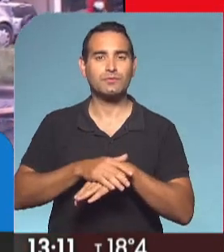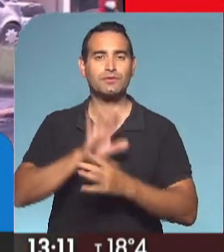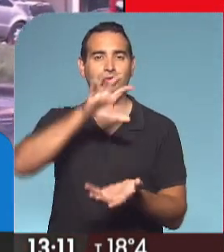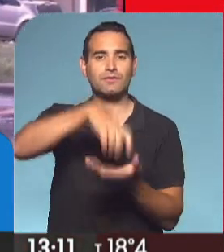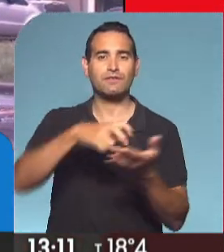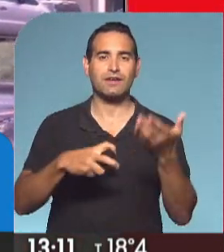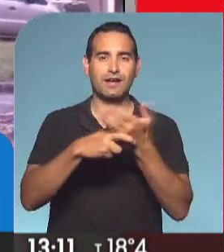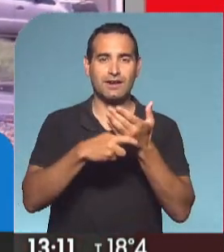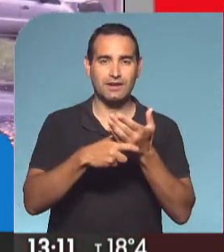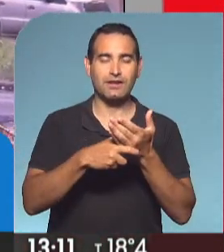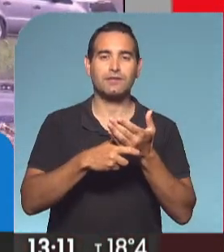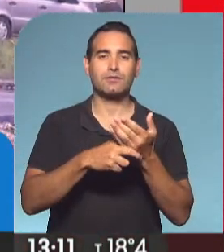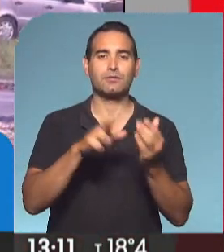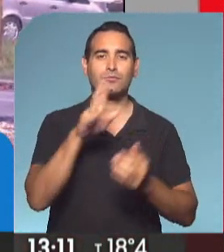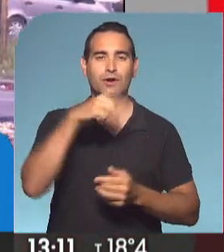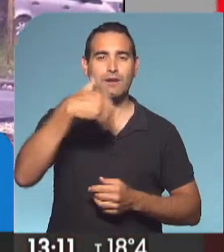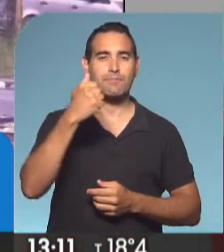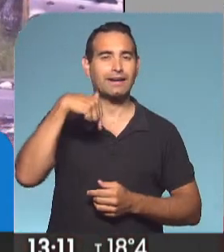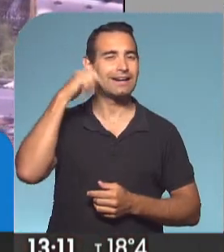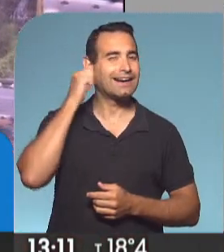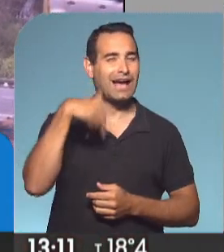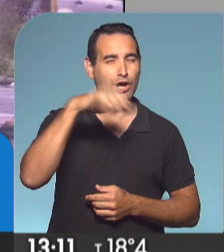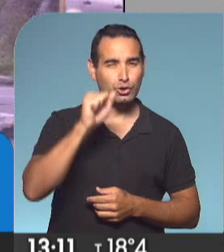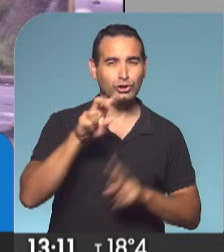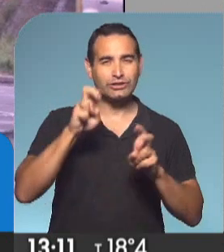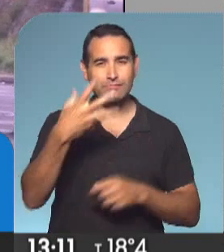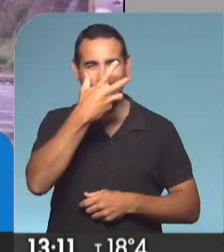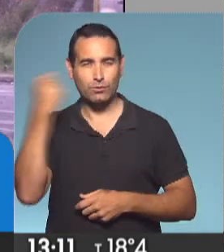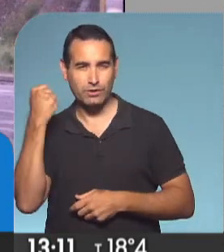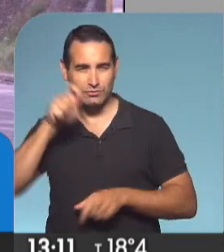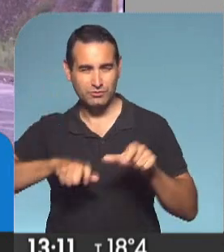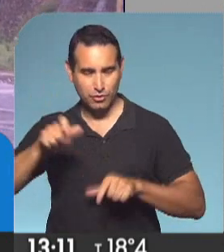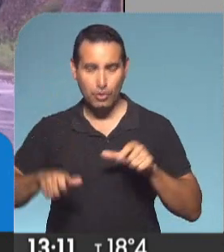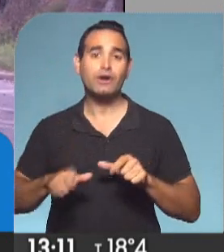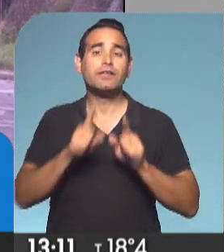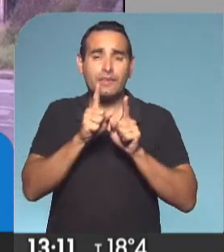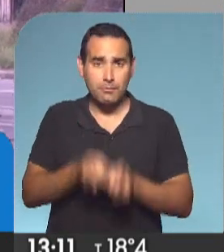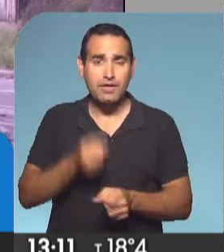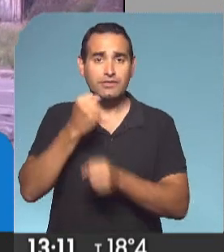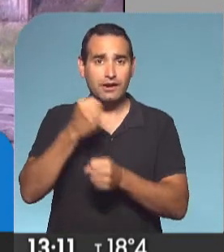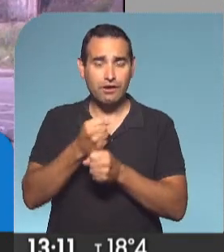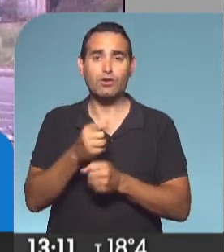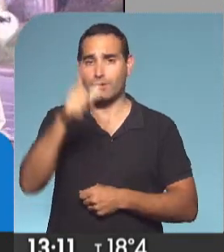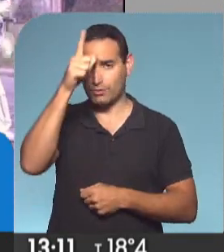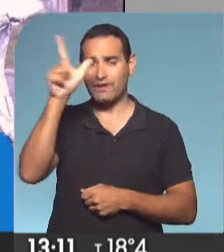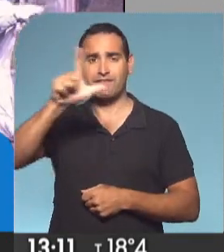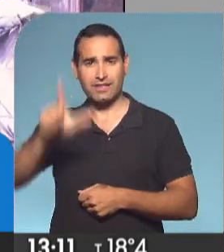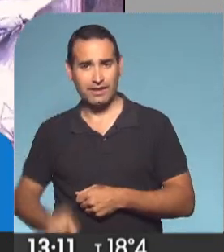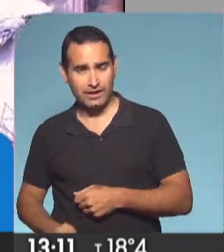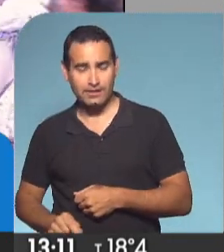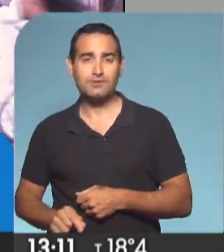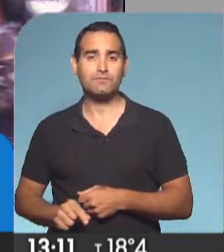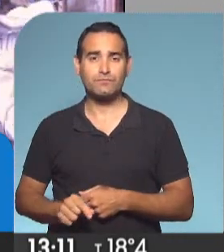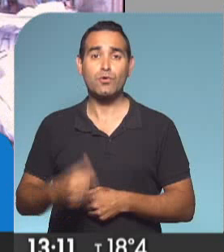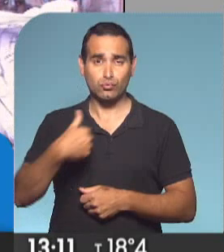temática de la doctora Mángano por trata de personas. Estamos trabajando con las fuerzas federales, personalmente